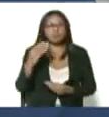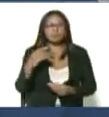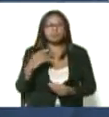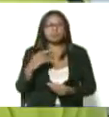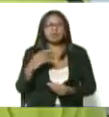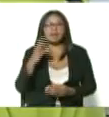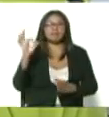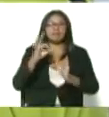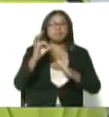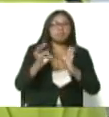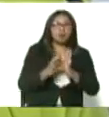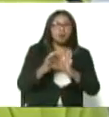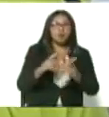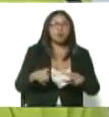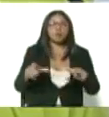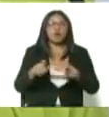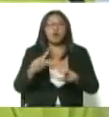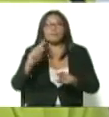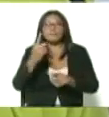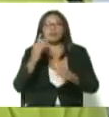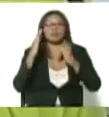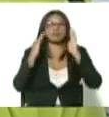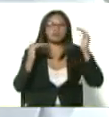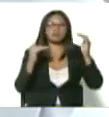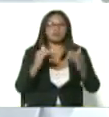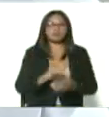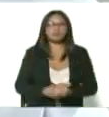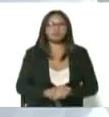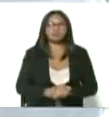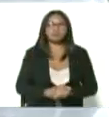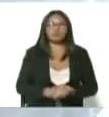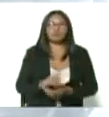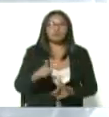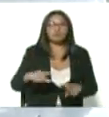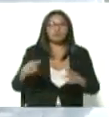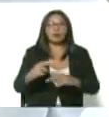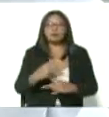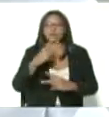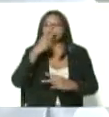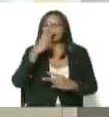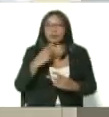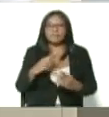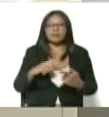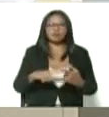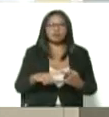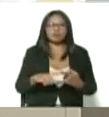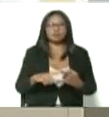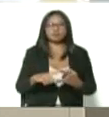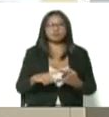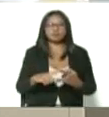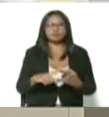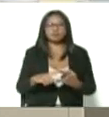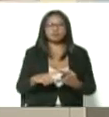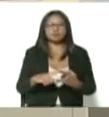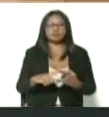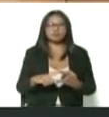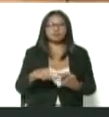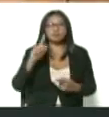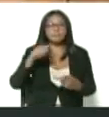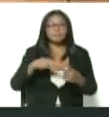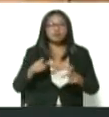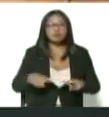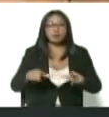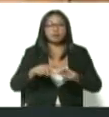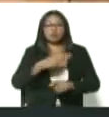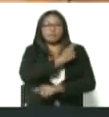son en este primer momento la triaje respiratorio el triaje respiratorio las salas de